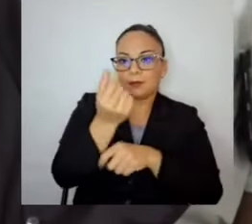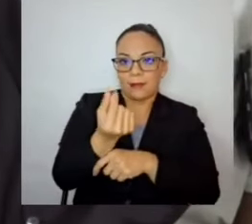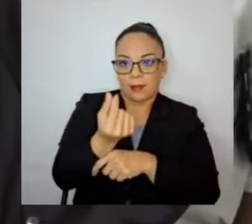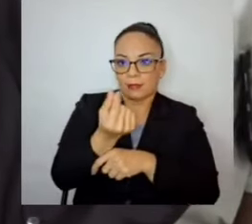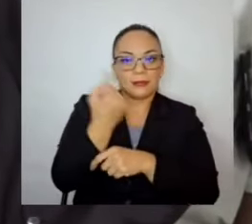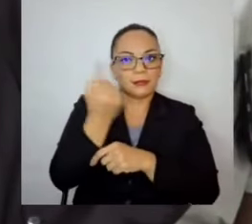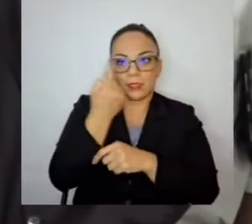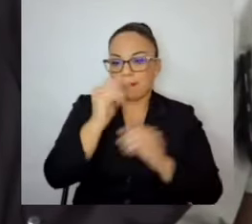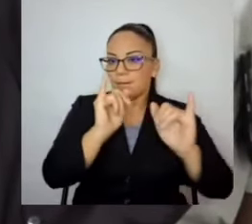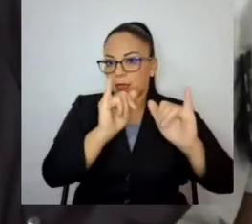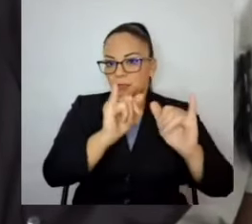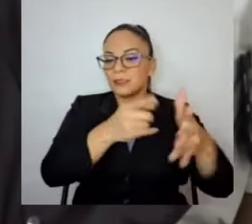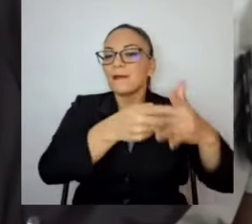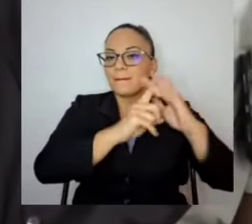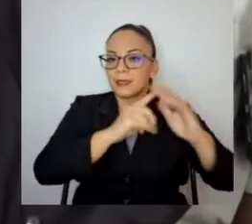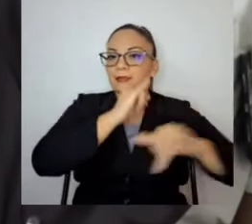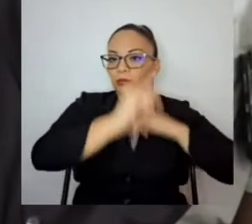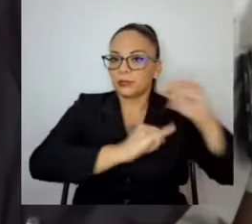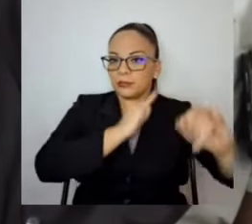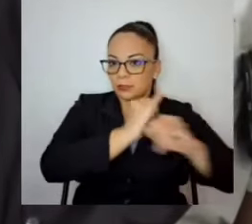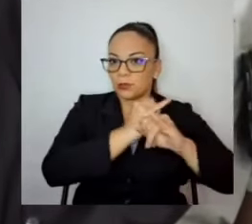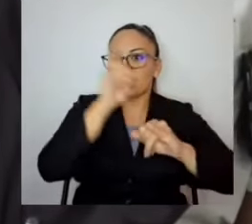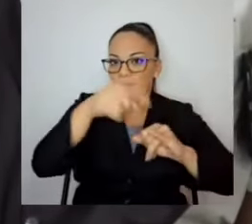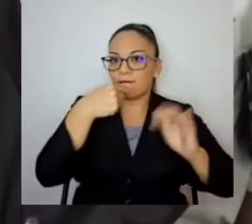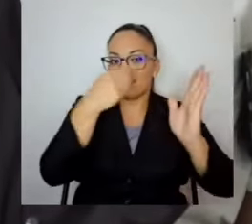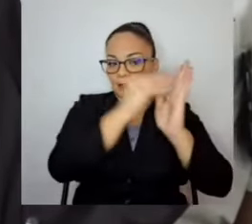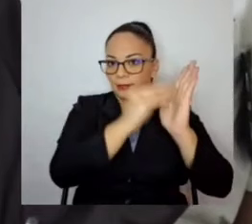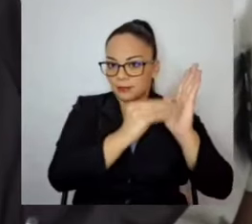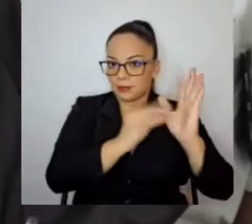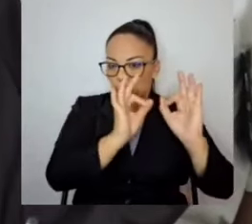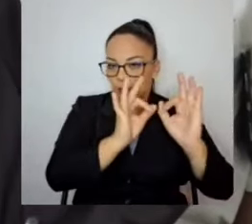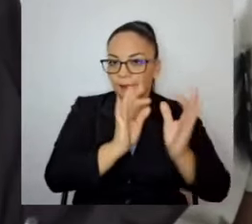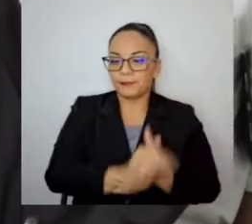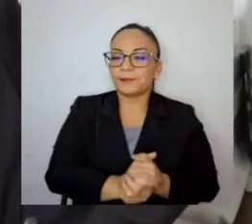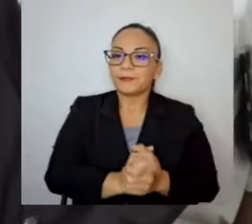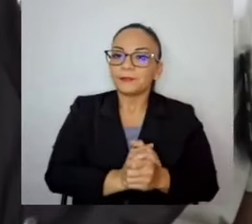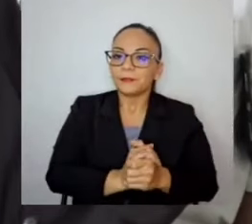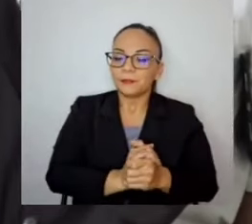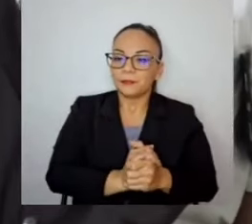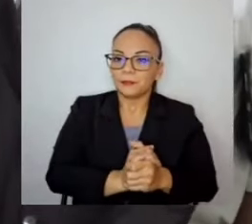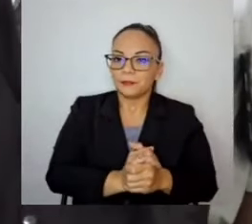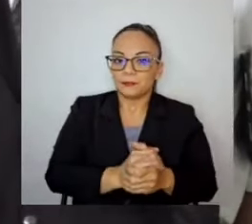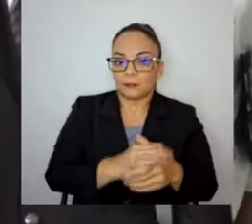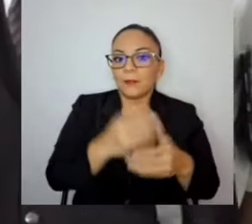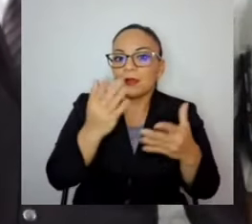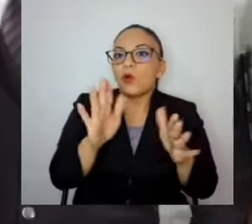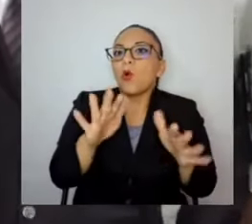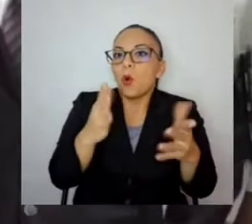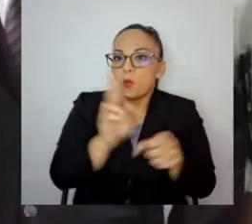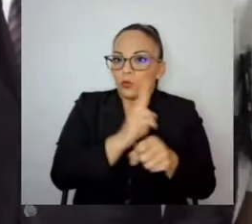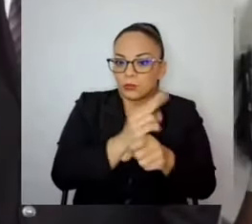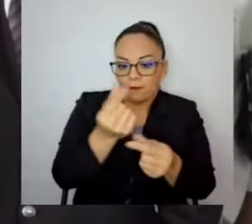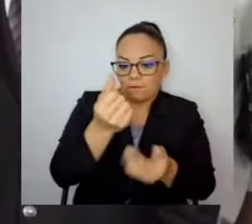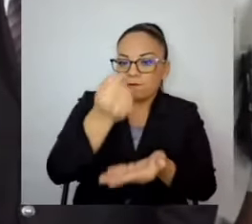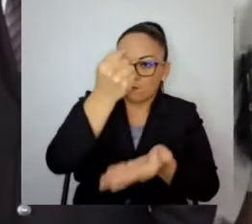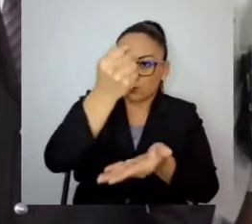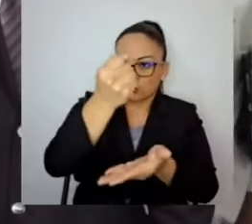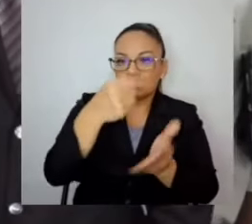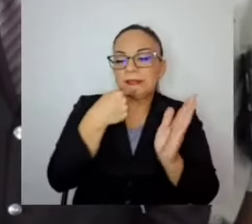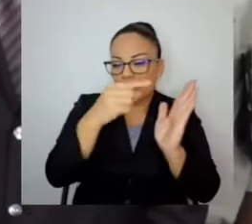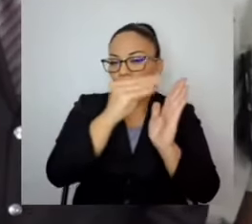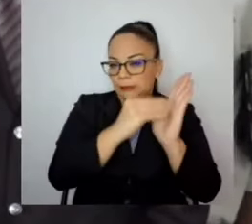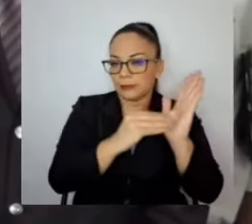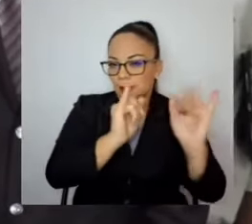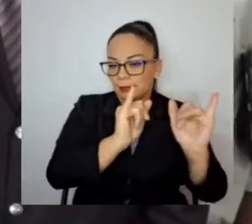en los préstamos internacionales, con los fondos de ese préstamo.